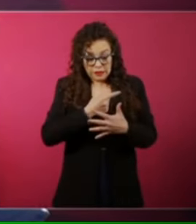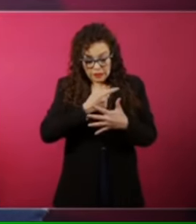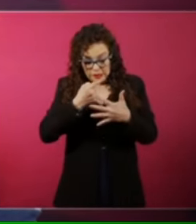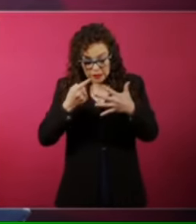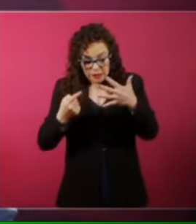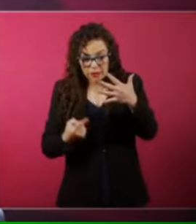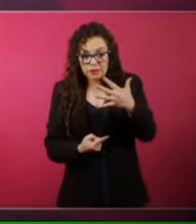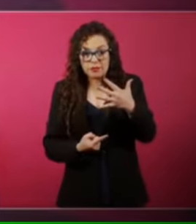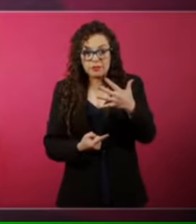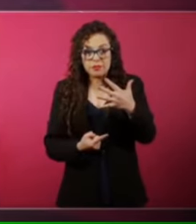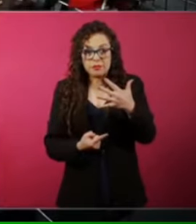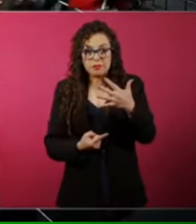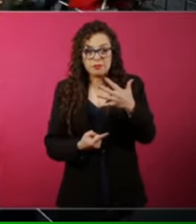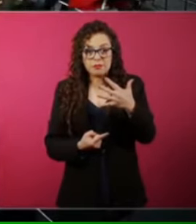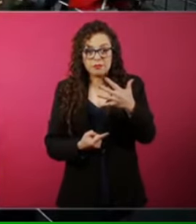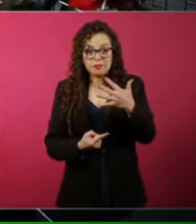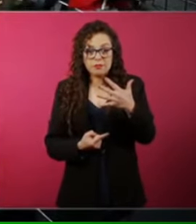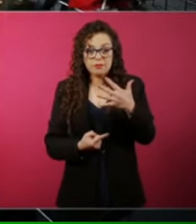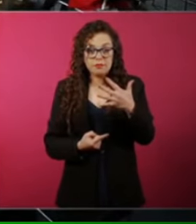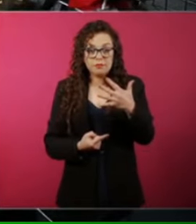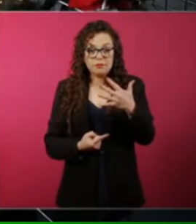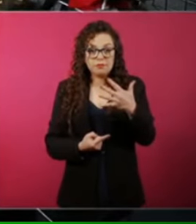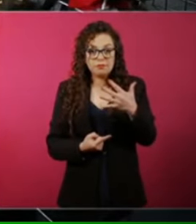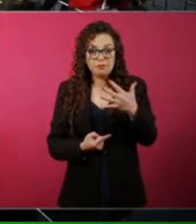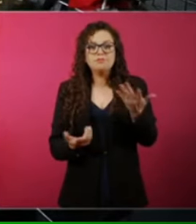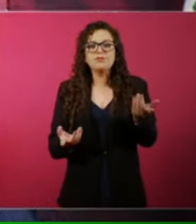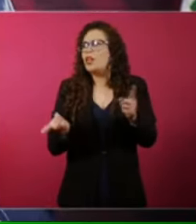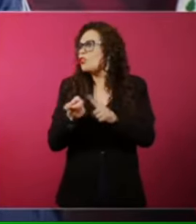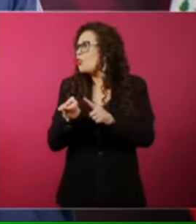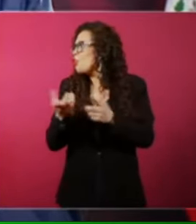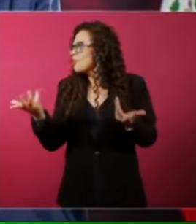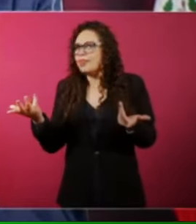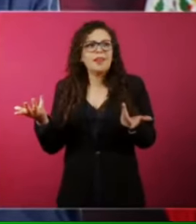Vamos a decir que coloquialmente, hablando. ¿Dónde los vas a agarrar?